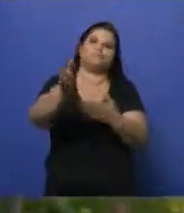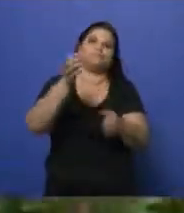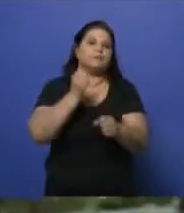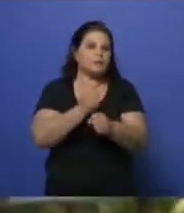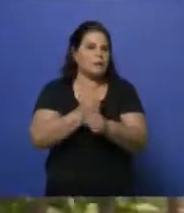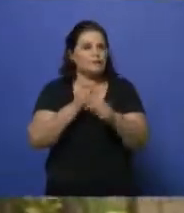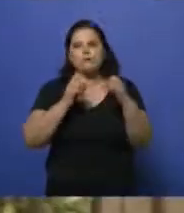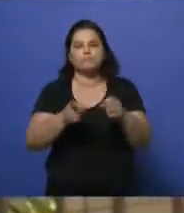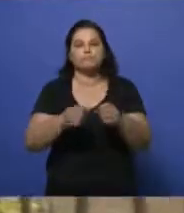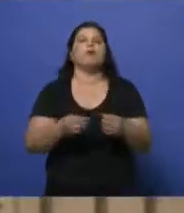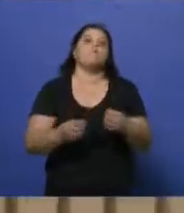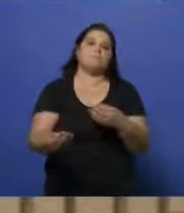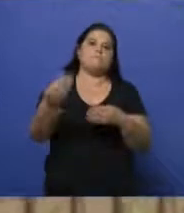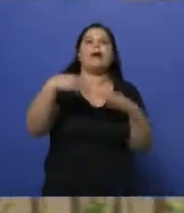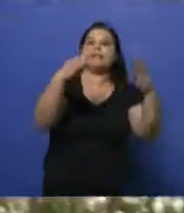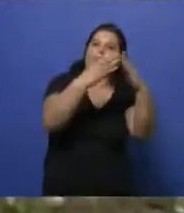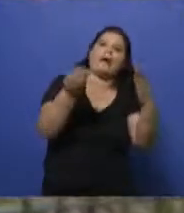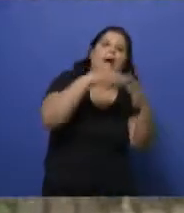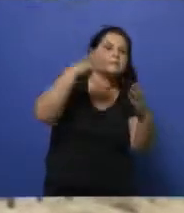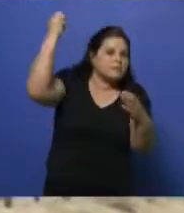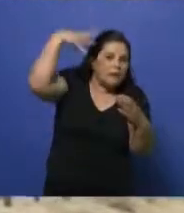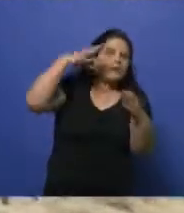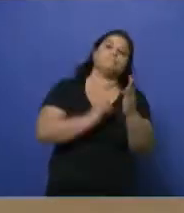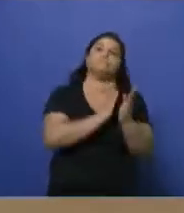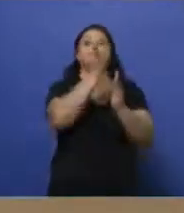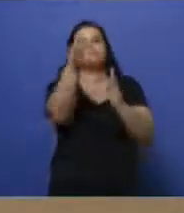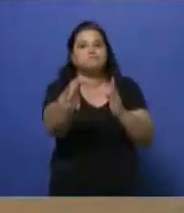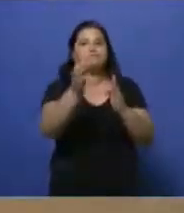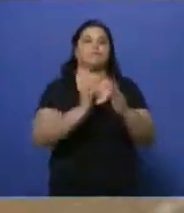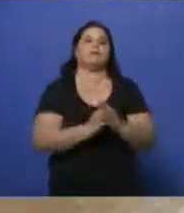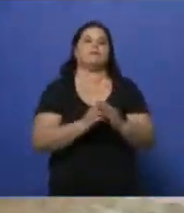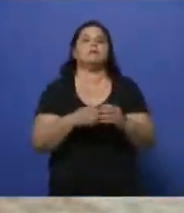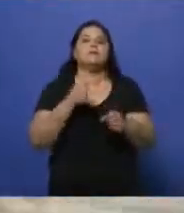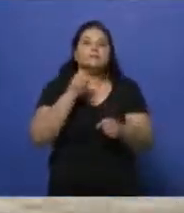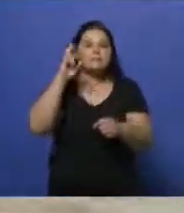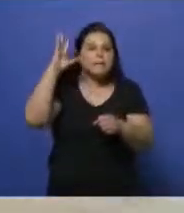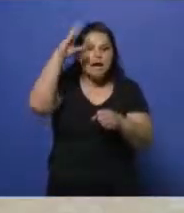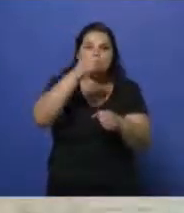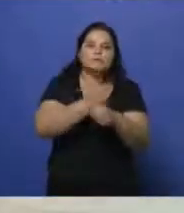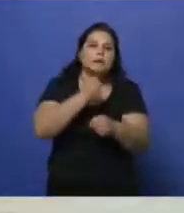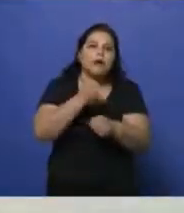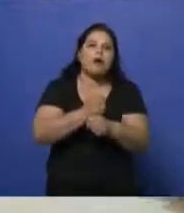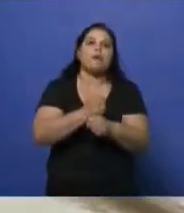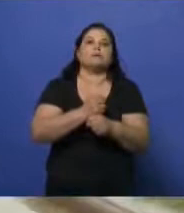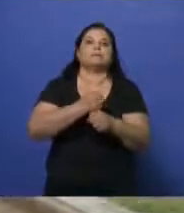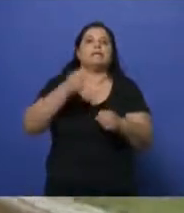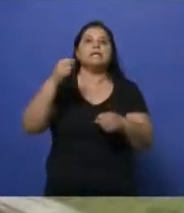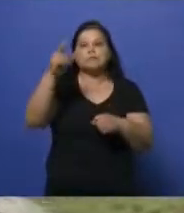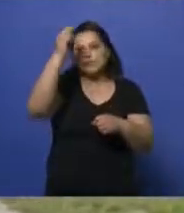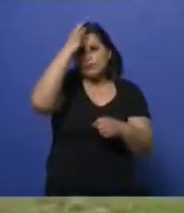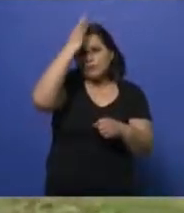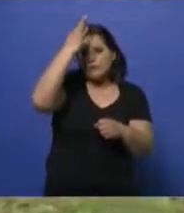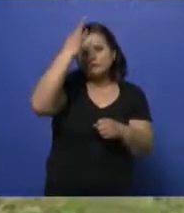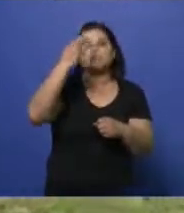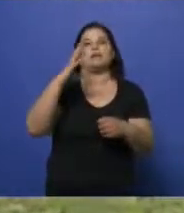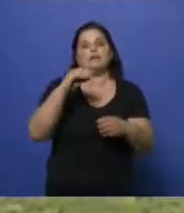vas, te pegás a un baño, dejás a un ladito y salís. Y bueno, sí, anoche estuvimos trabajando hasta las 12 de la noche, esta mañana a las 7